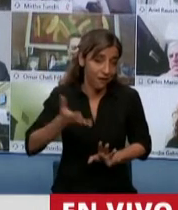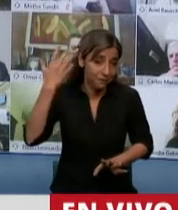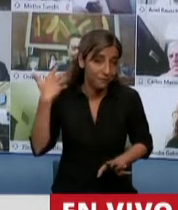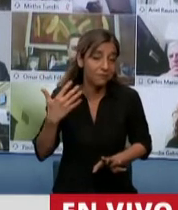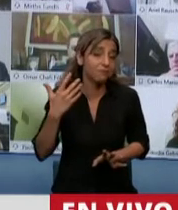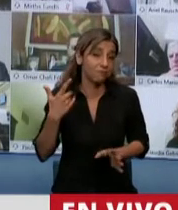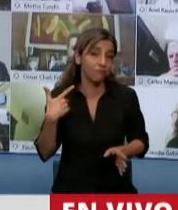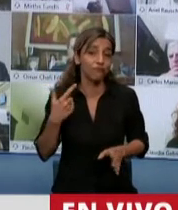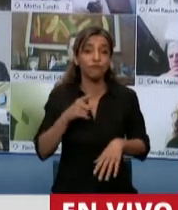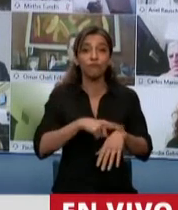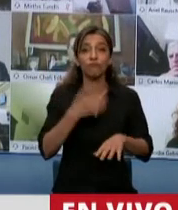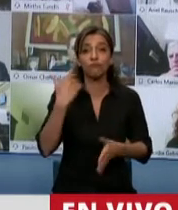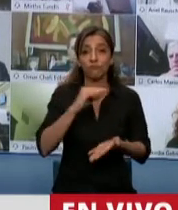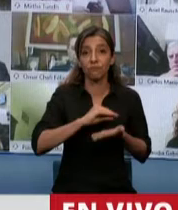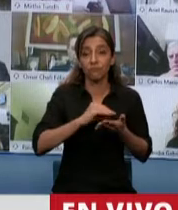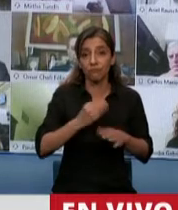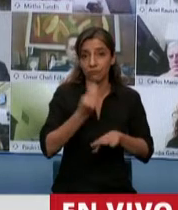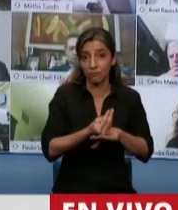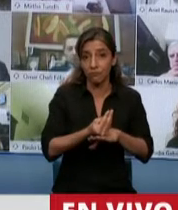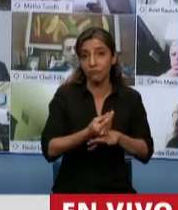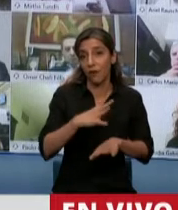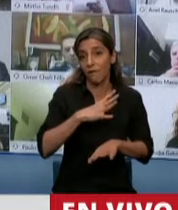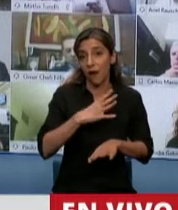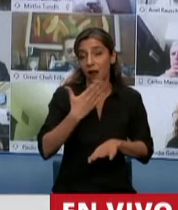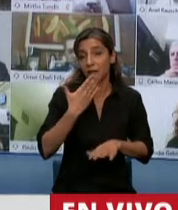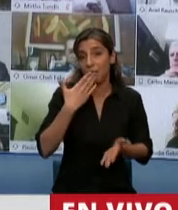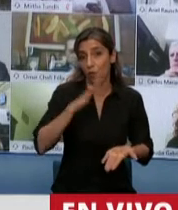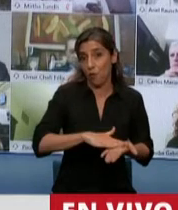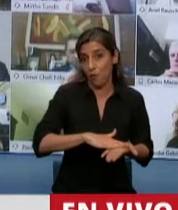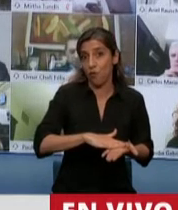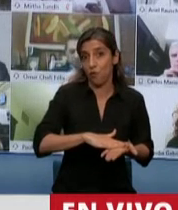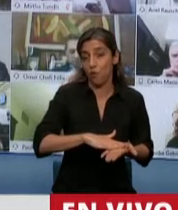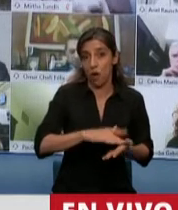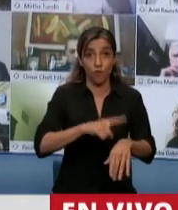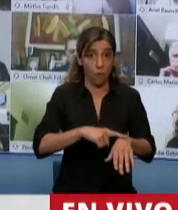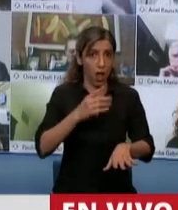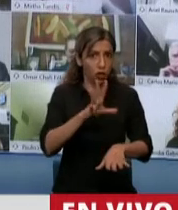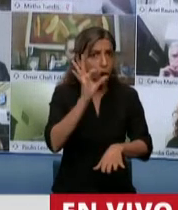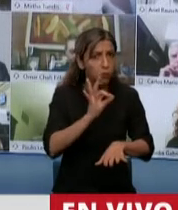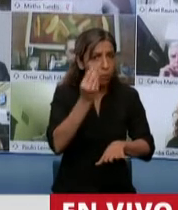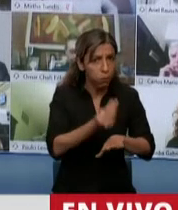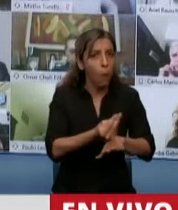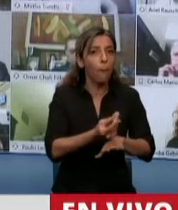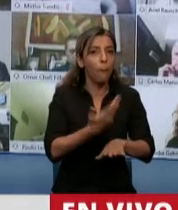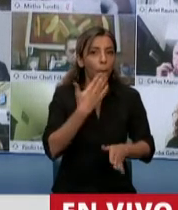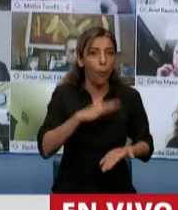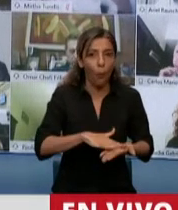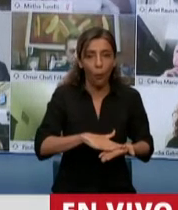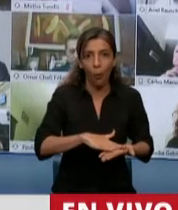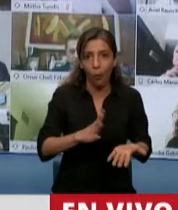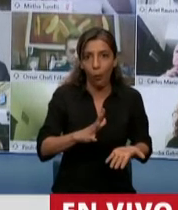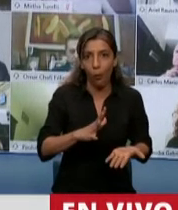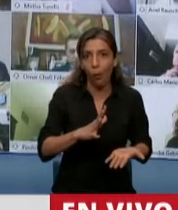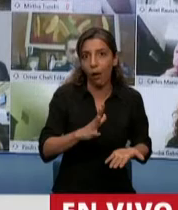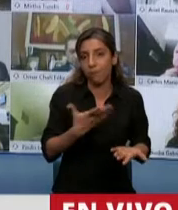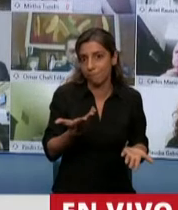había sido electo pero no había jurado justamente para conseguir el quórum. Dicho esto,